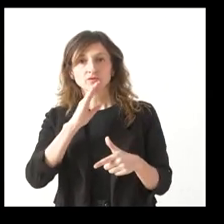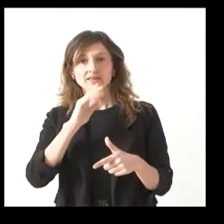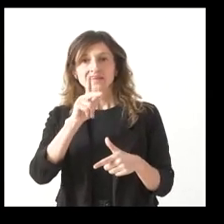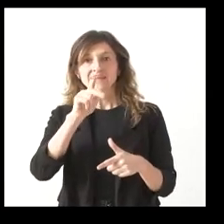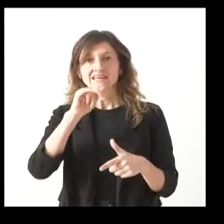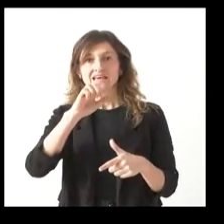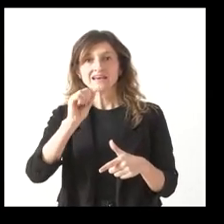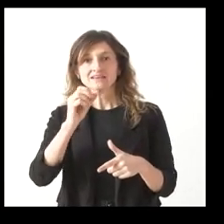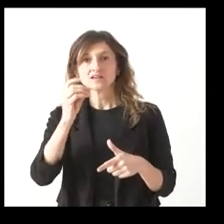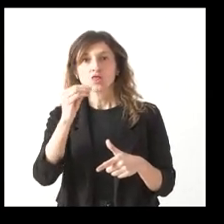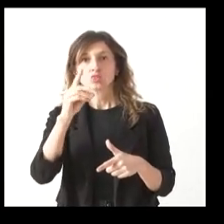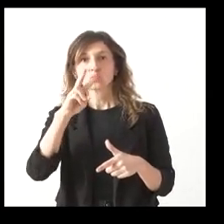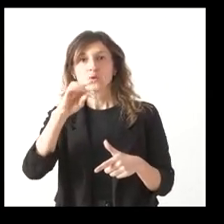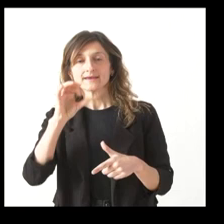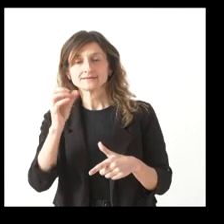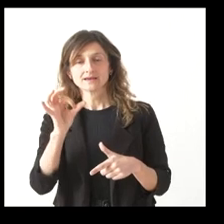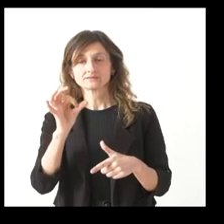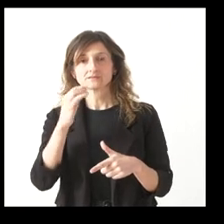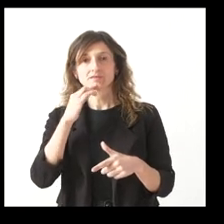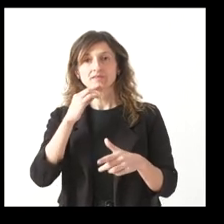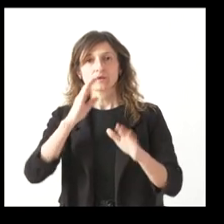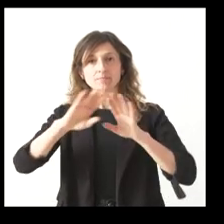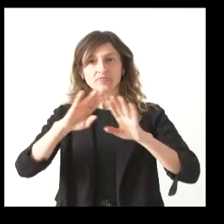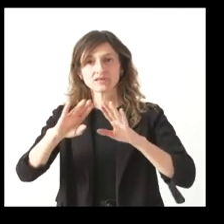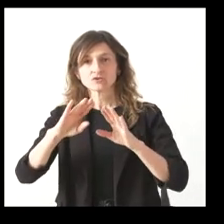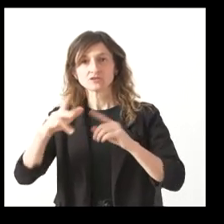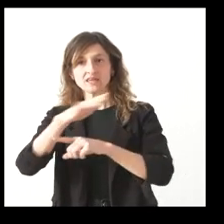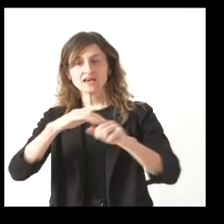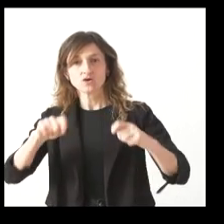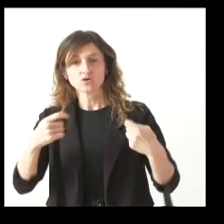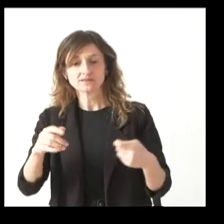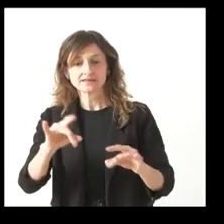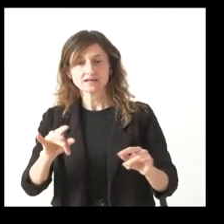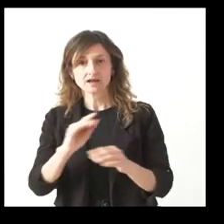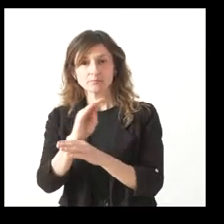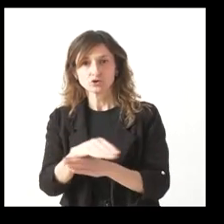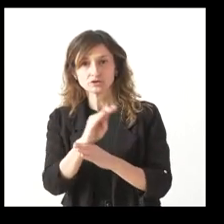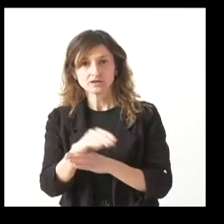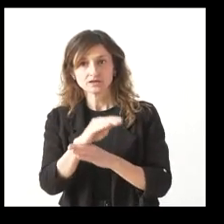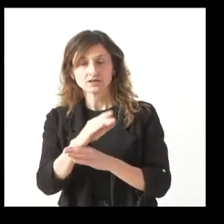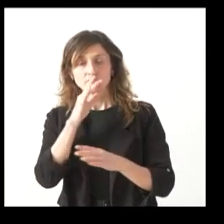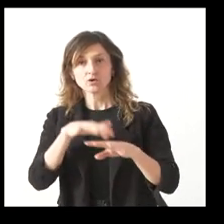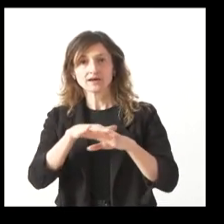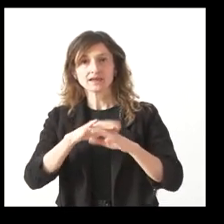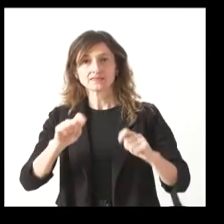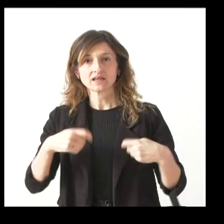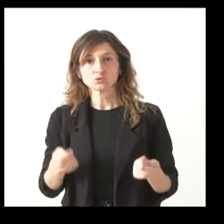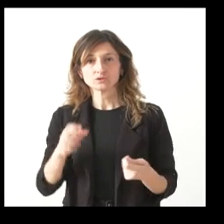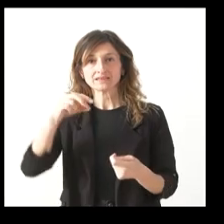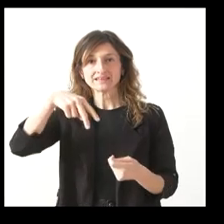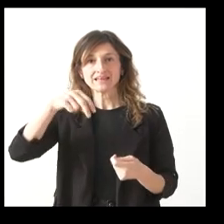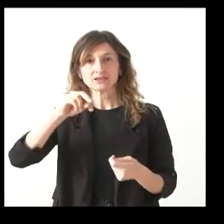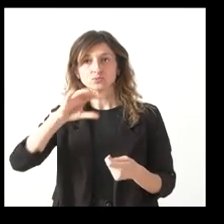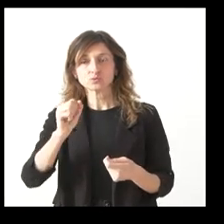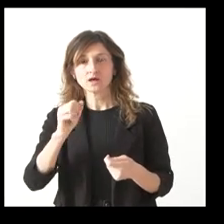de las Dueñas. Tanto vecinos como ecologistas aseguran que se trata de un terreno protegido por la red Natura, parece que